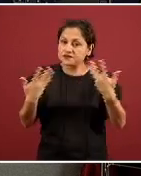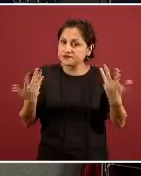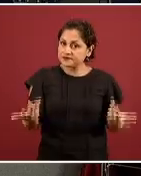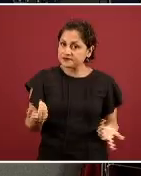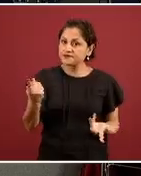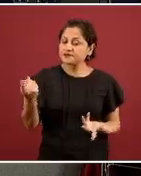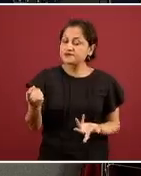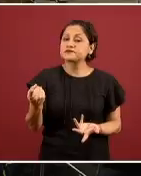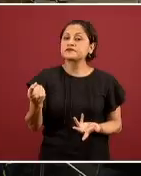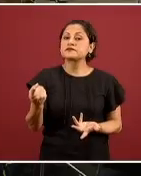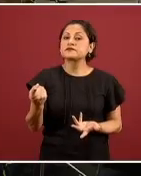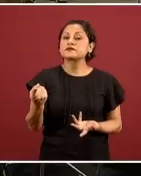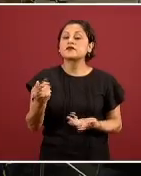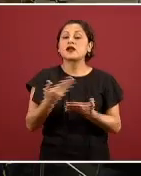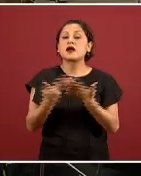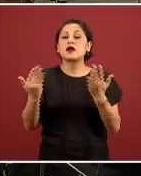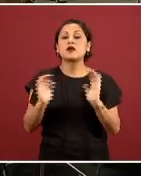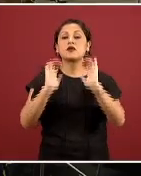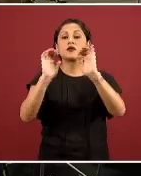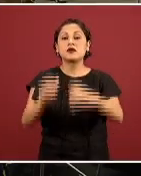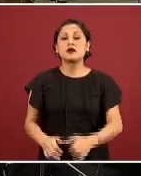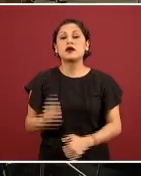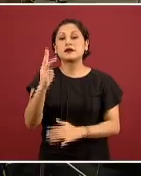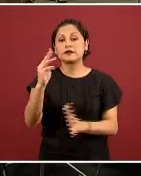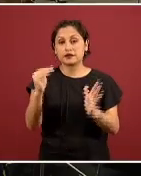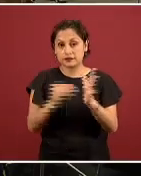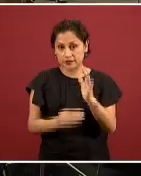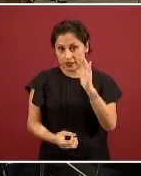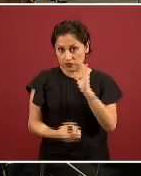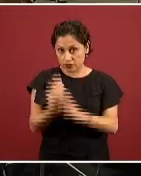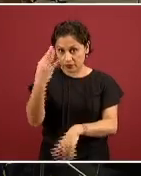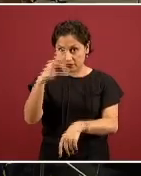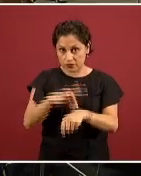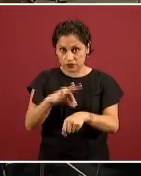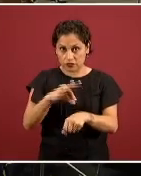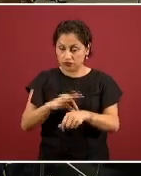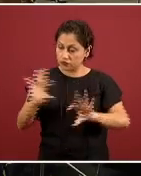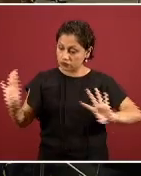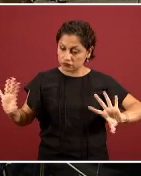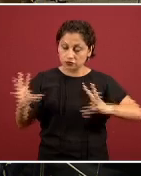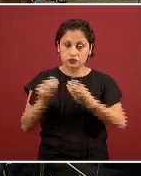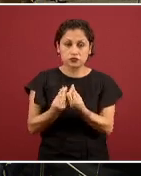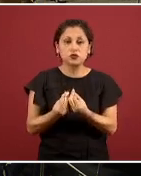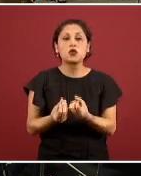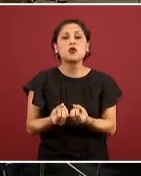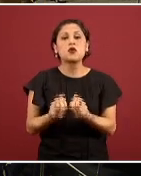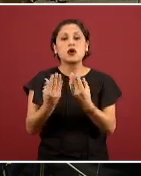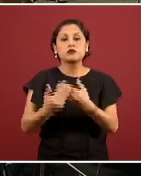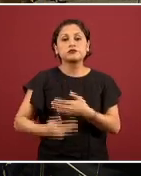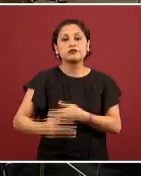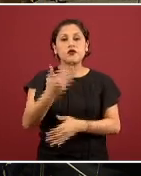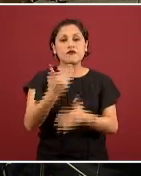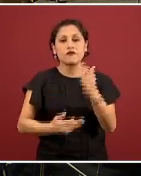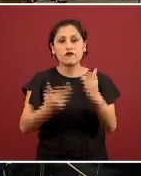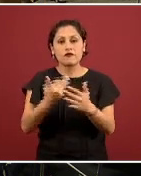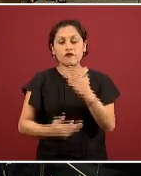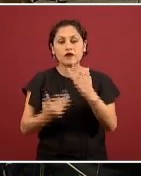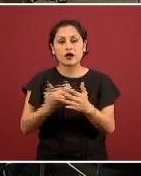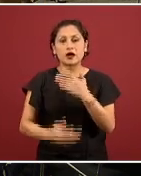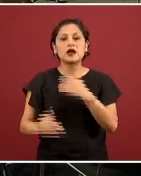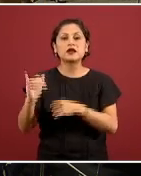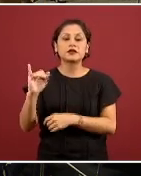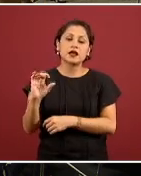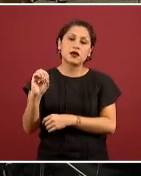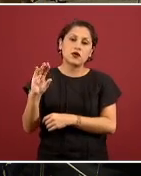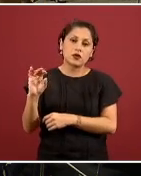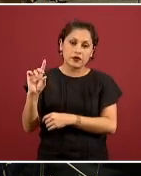mil nuevos médicos que se contrataron al día de hoy ¿cuántos faltarían de acuerdo a la Organización para la Cooperación y el Desarrollo Económico?